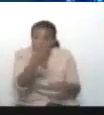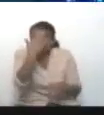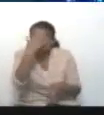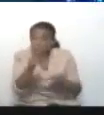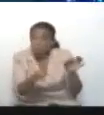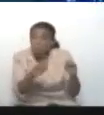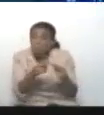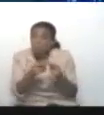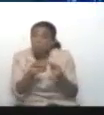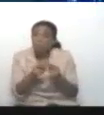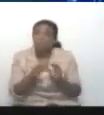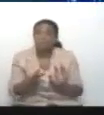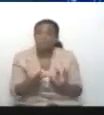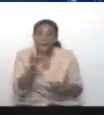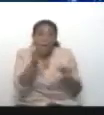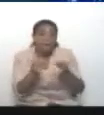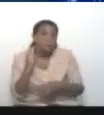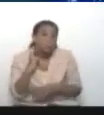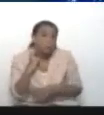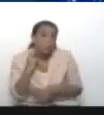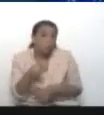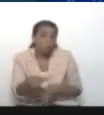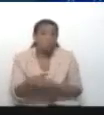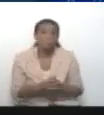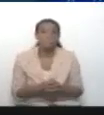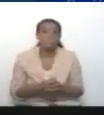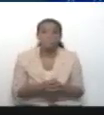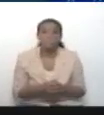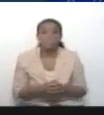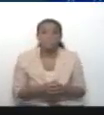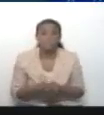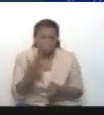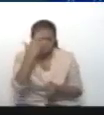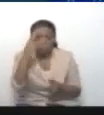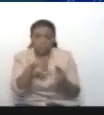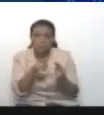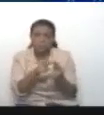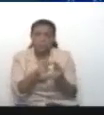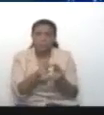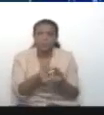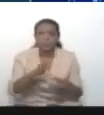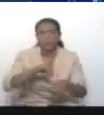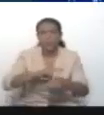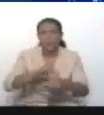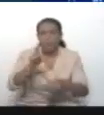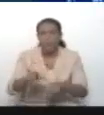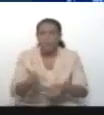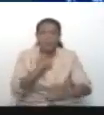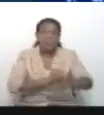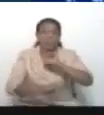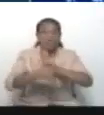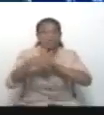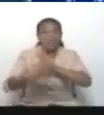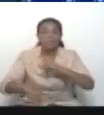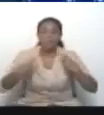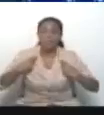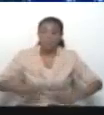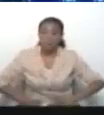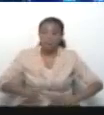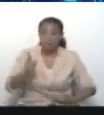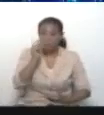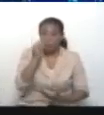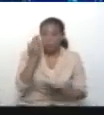el fiscal general de la República, doctor defensor de los derechos humanos,